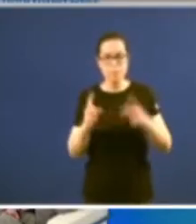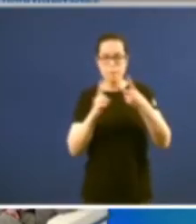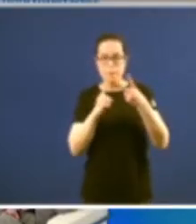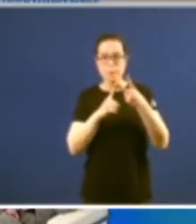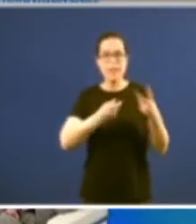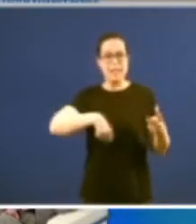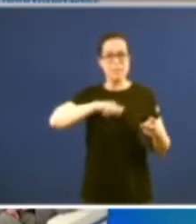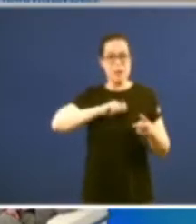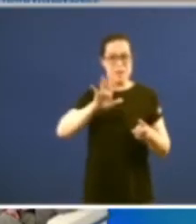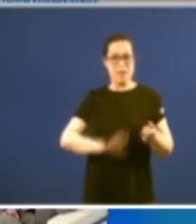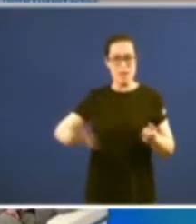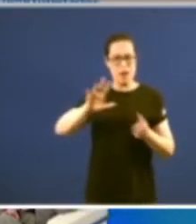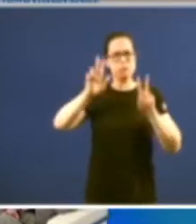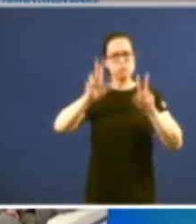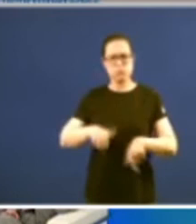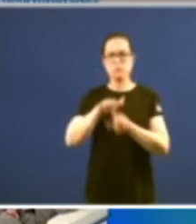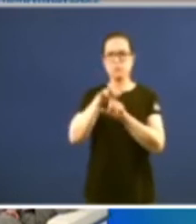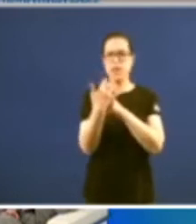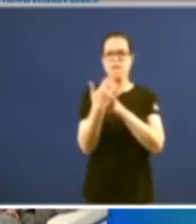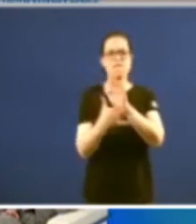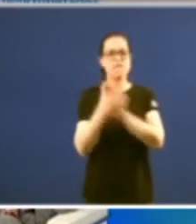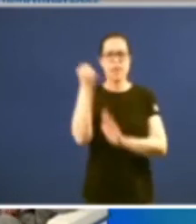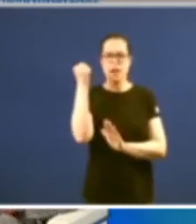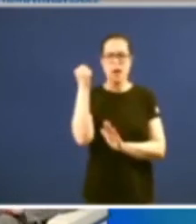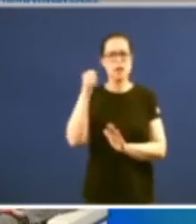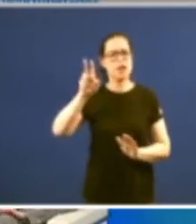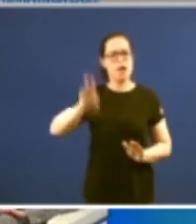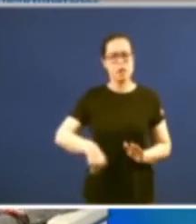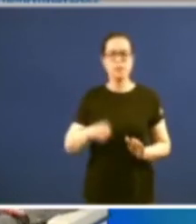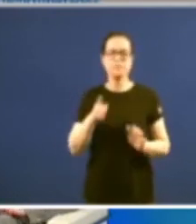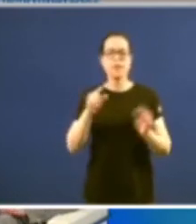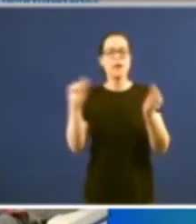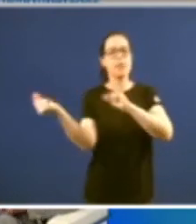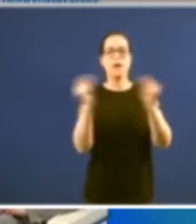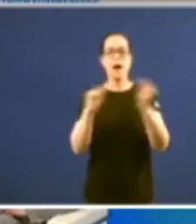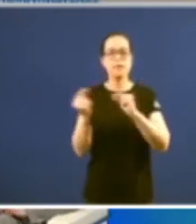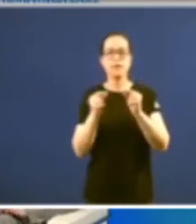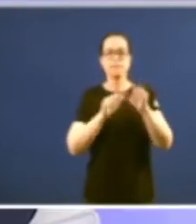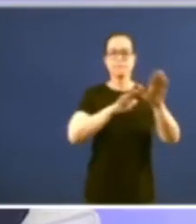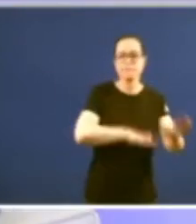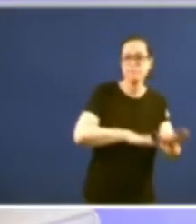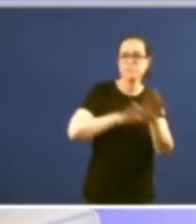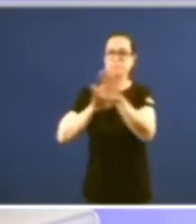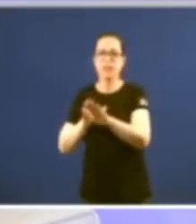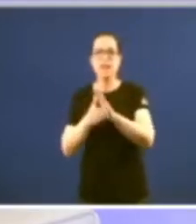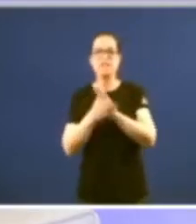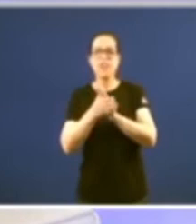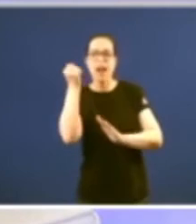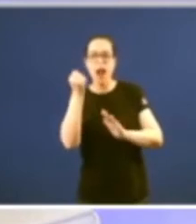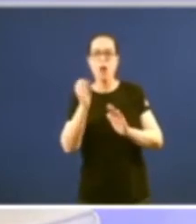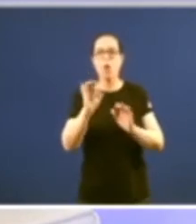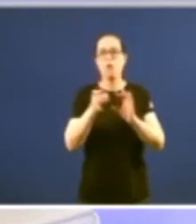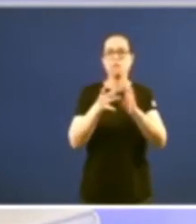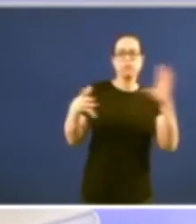un Estado federal este debate que hai en España sobre si temos que camiñar ao federalismo non temos que camiñar cara ao federalismo é un debate